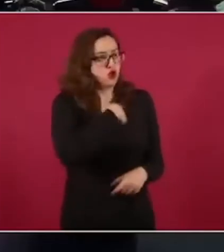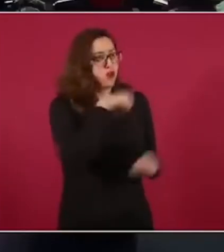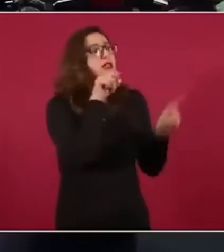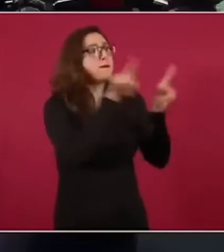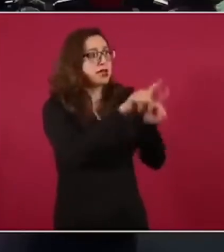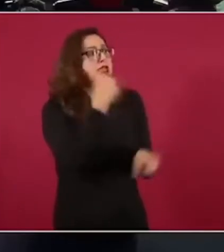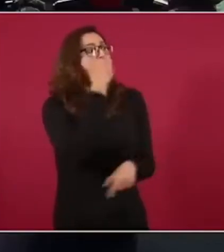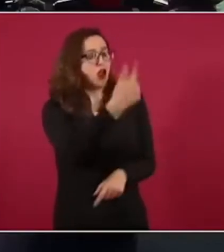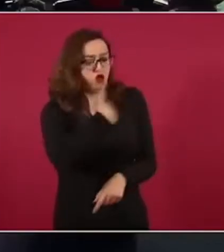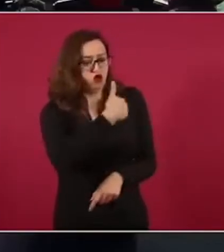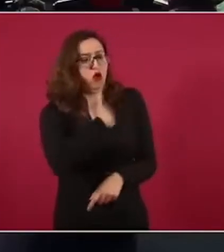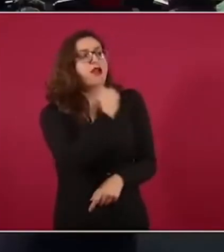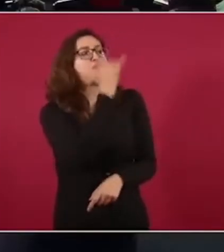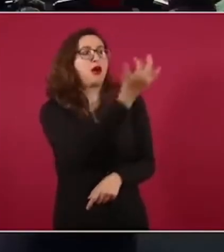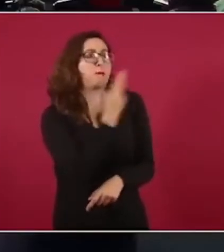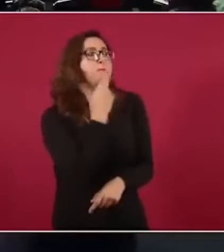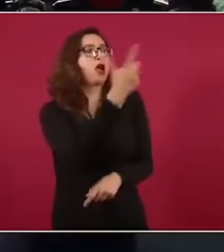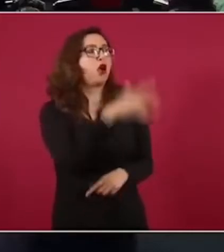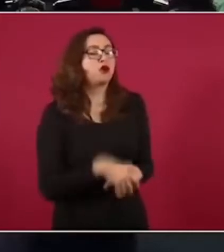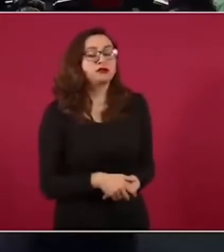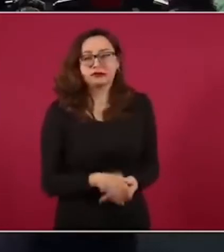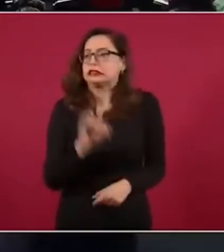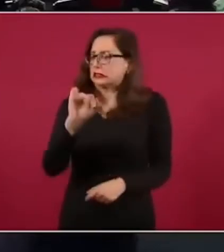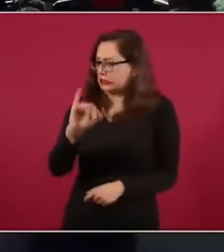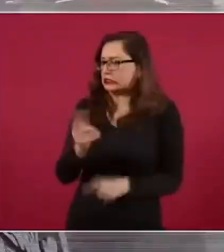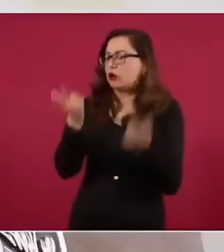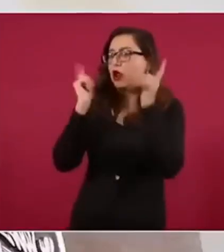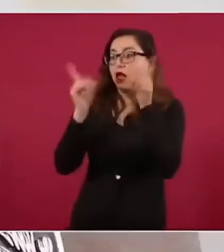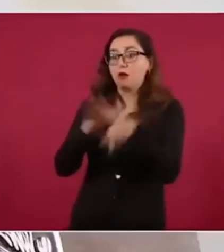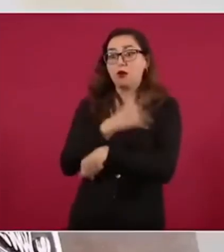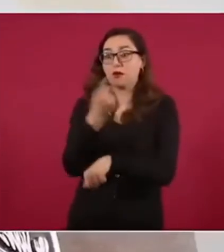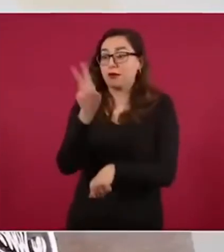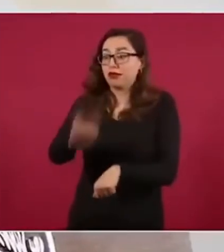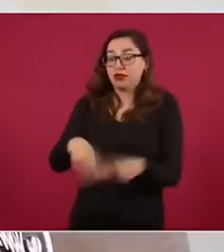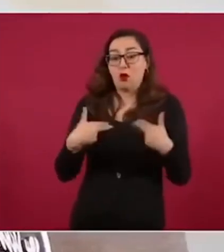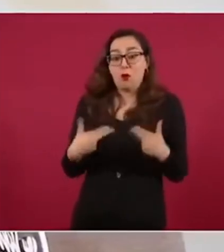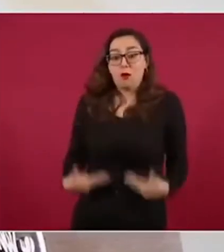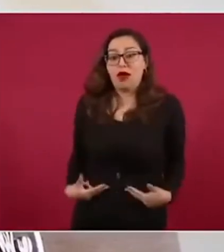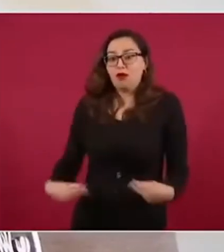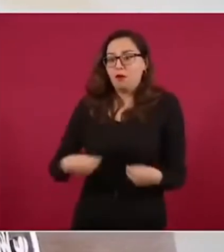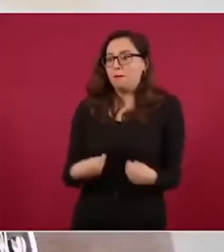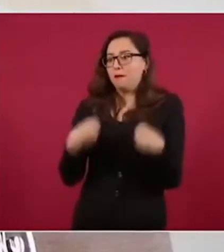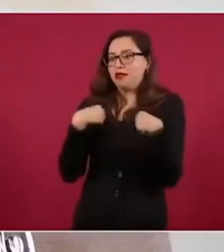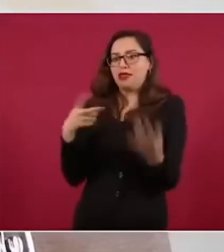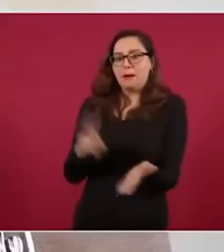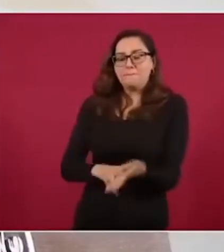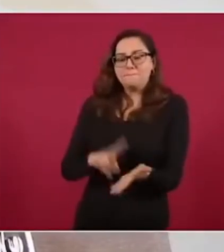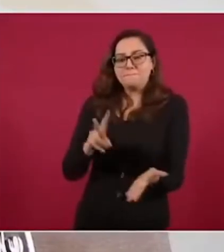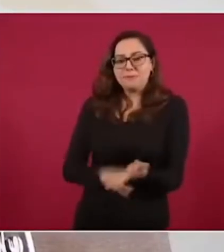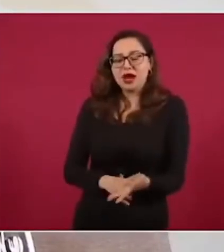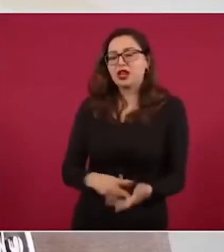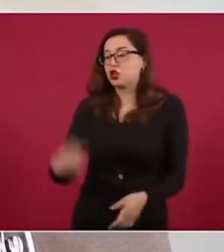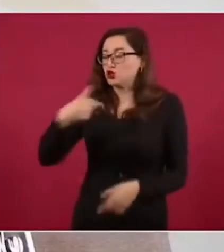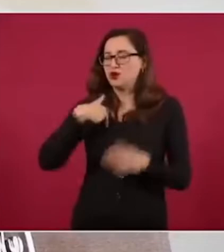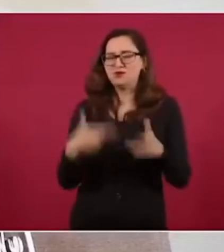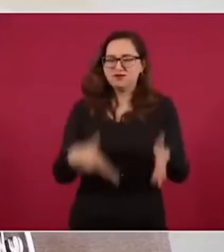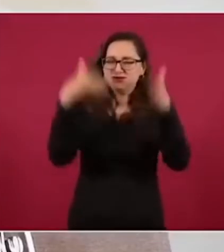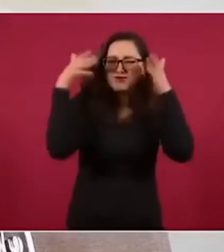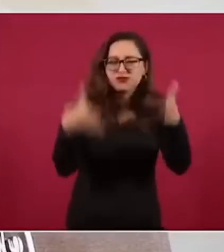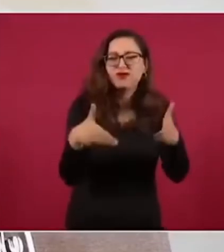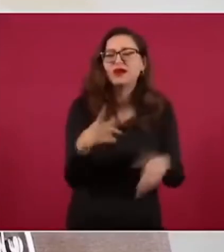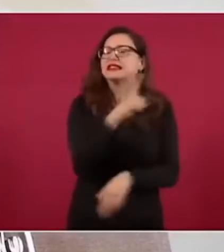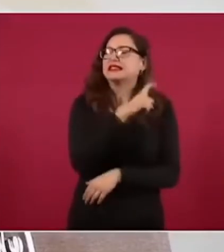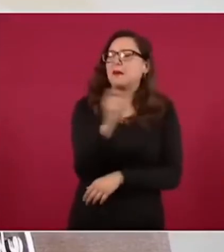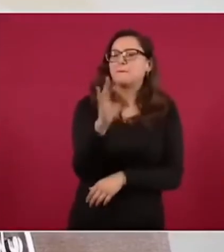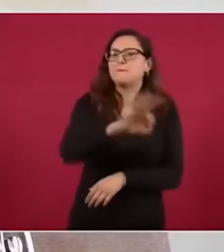Sí, se trata, como tú dices, de vidas humanas y estoy entregado de